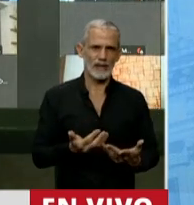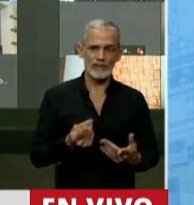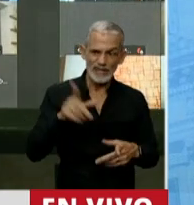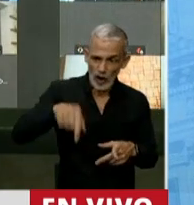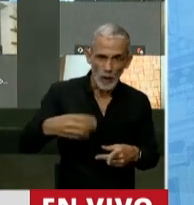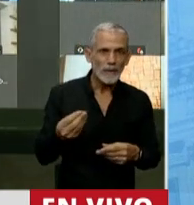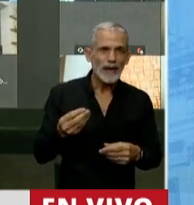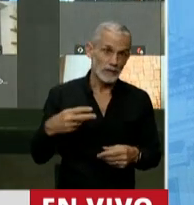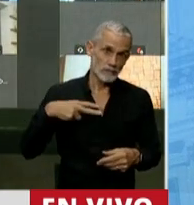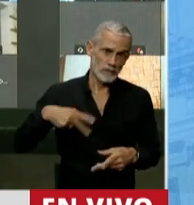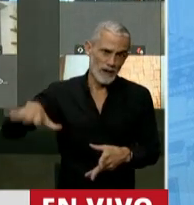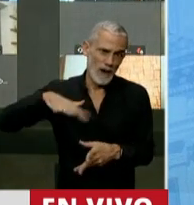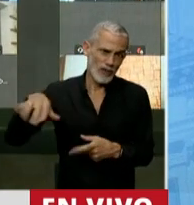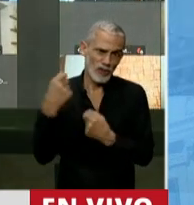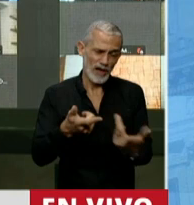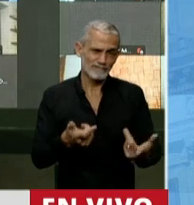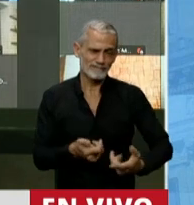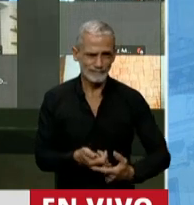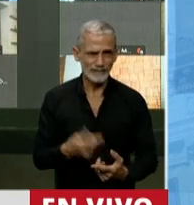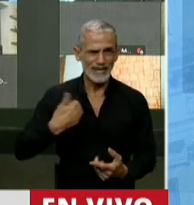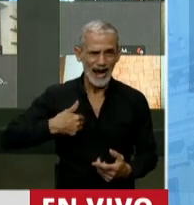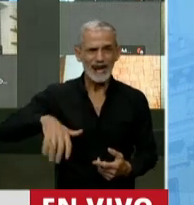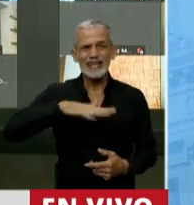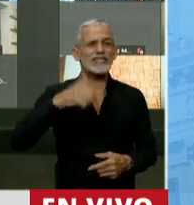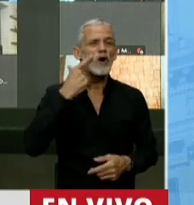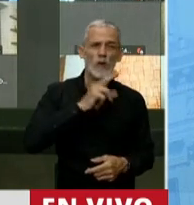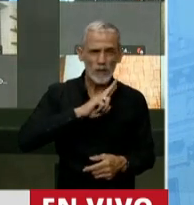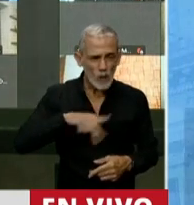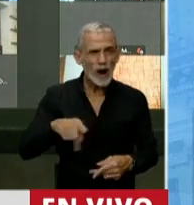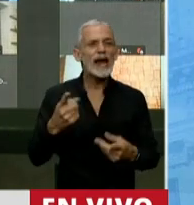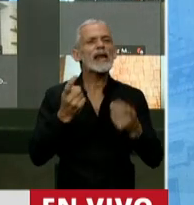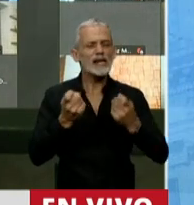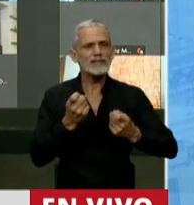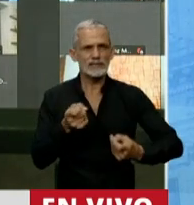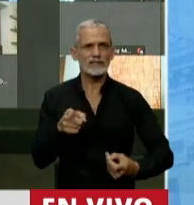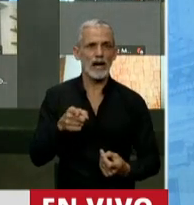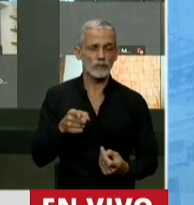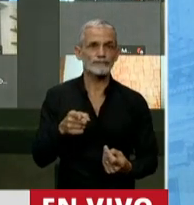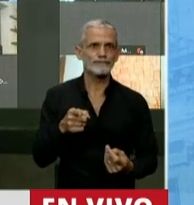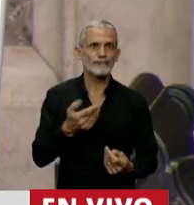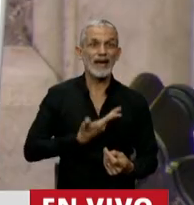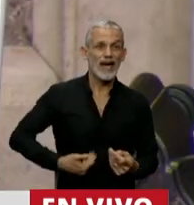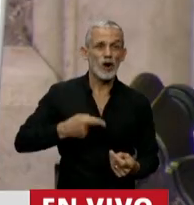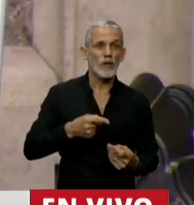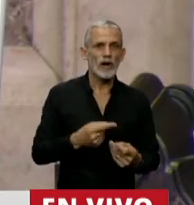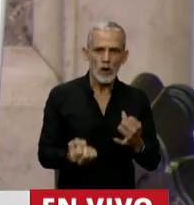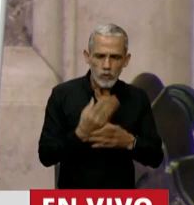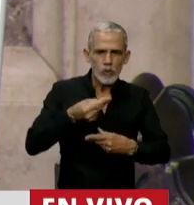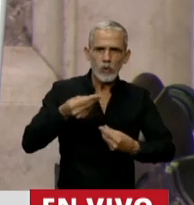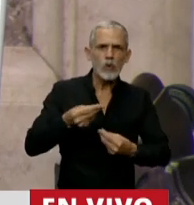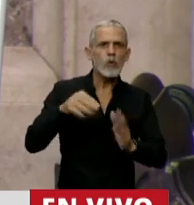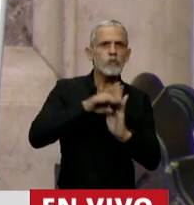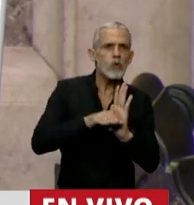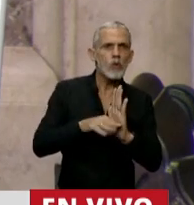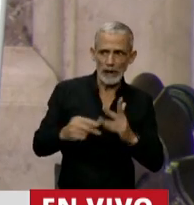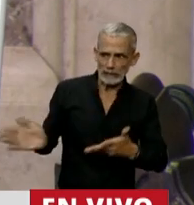venir del sector privado. Y los argentinos y argentinas necesitamos que el gobierno genere las condiciones